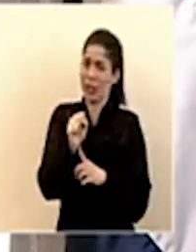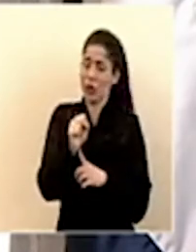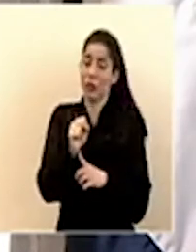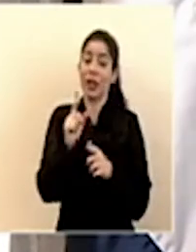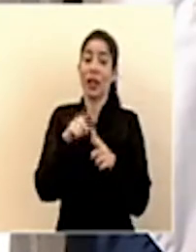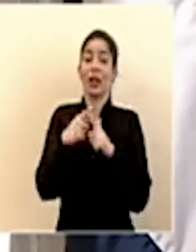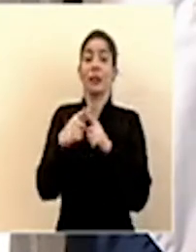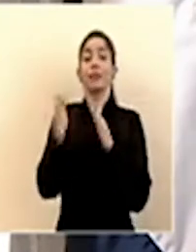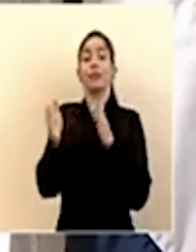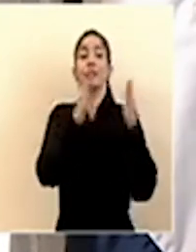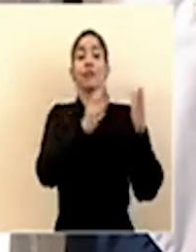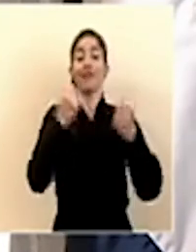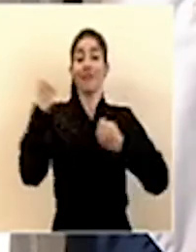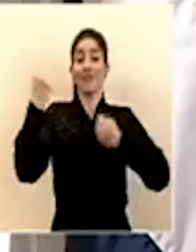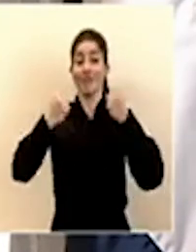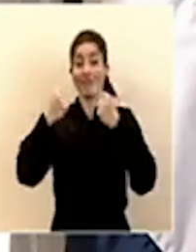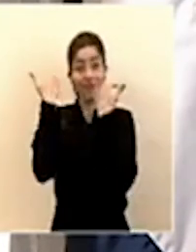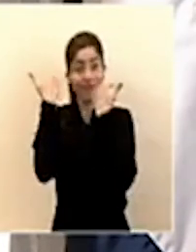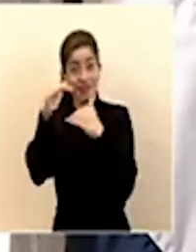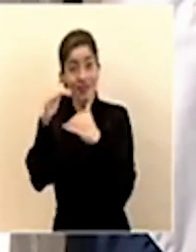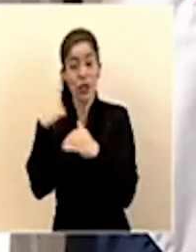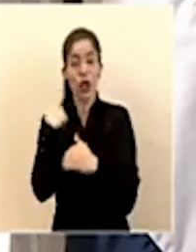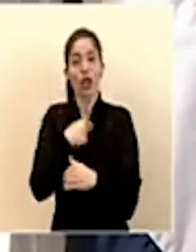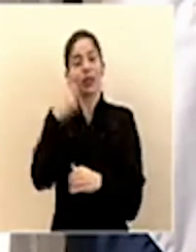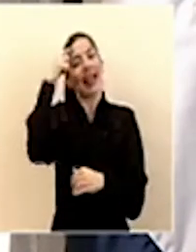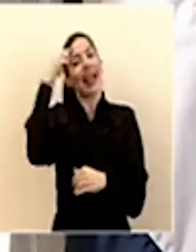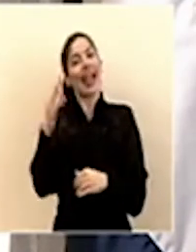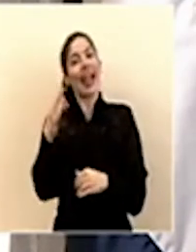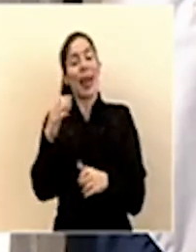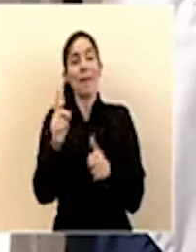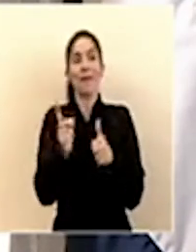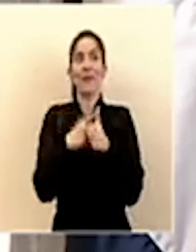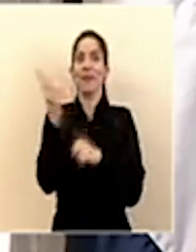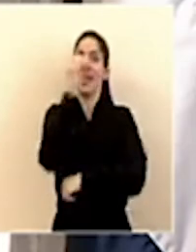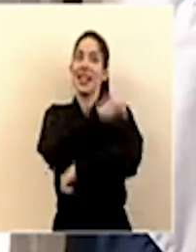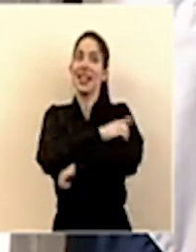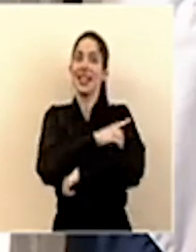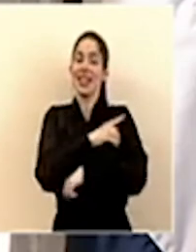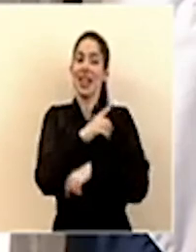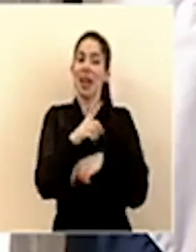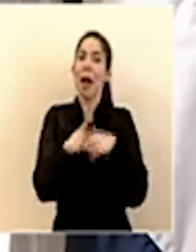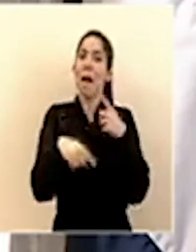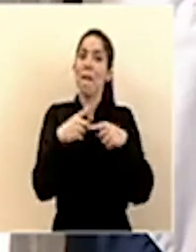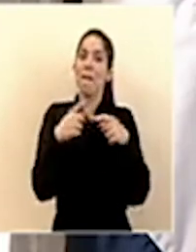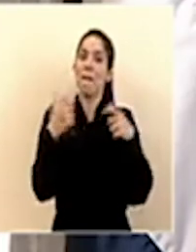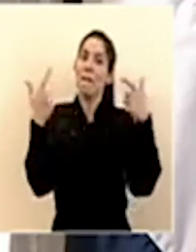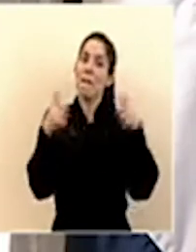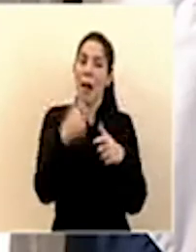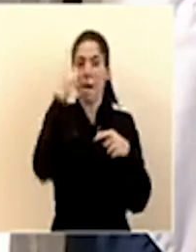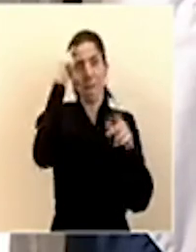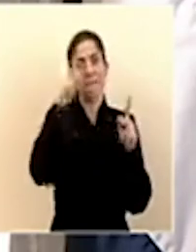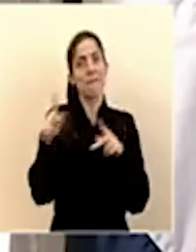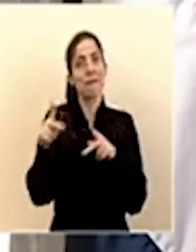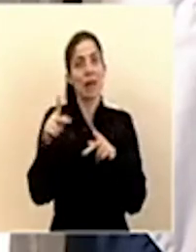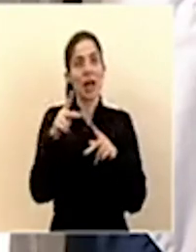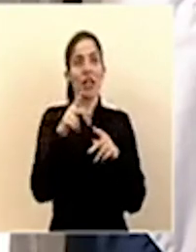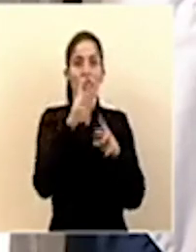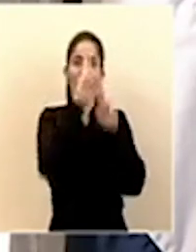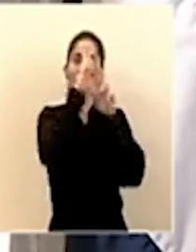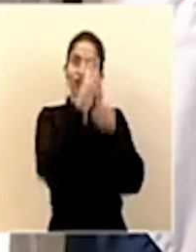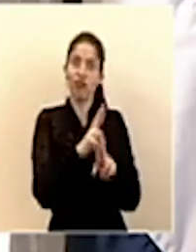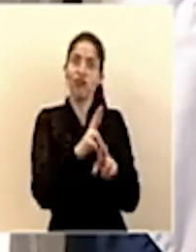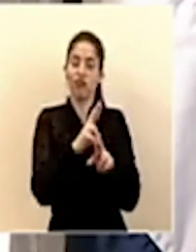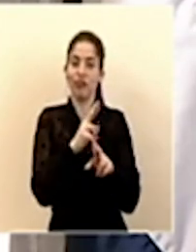restricción vehicular contrario a lo que creíamos que del primer día íbamos a tener un descenso porque las personas estaban siguiendo la instrucción